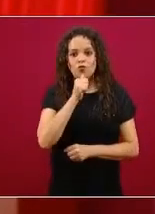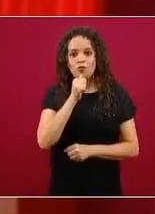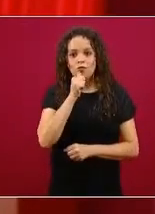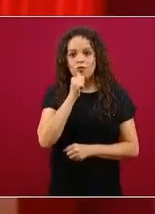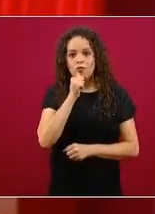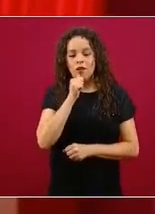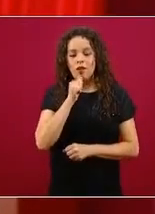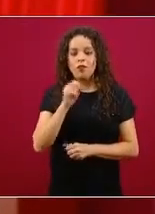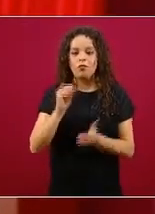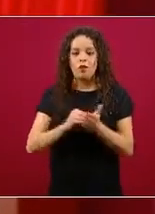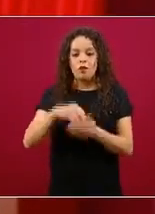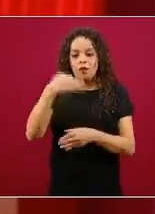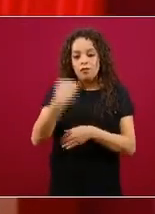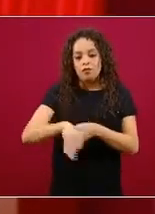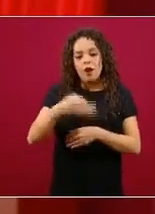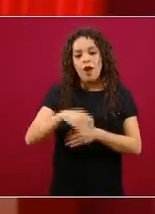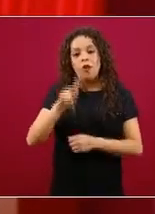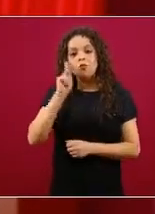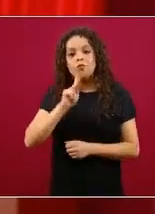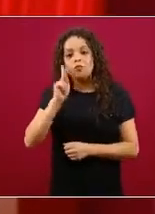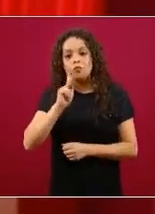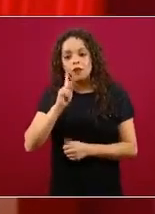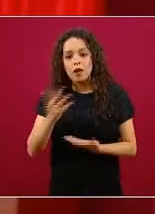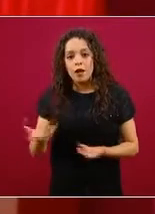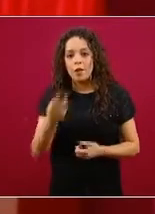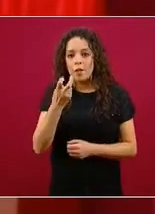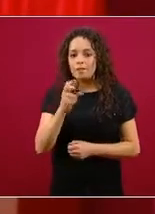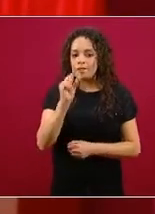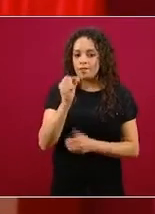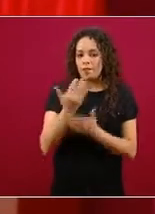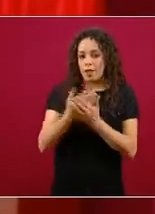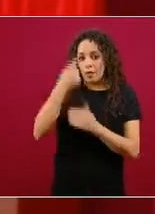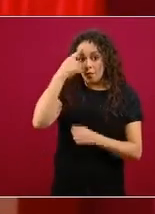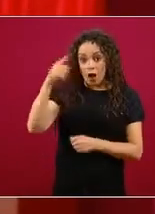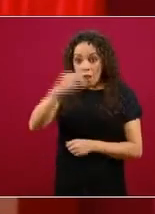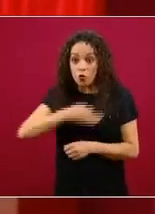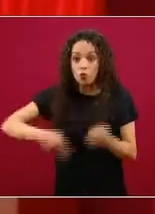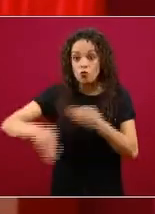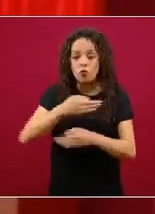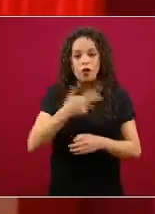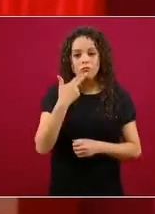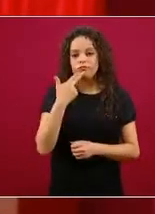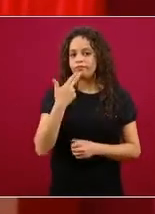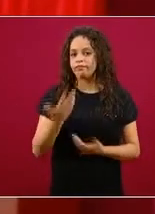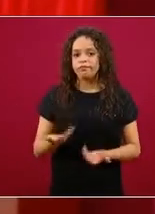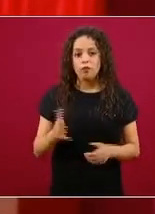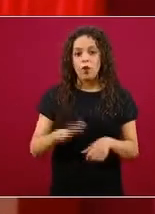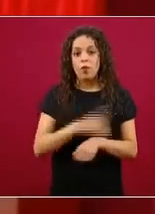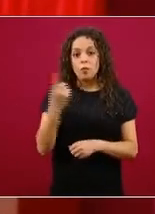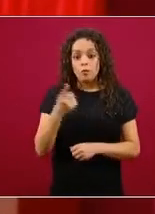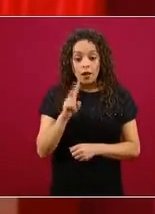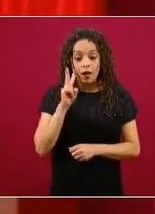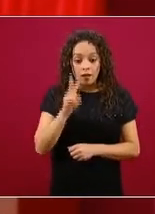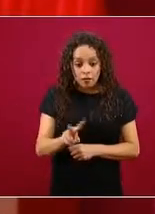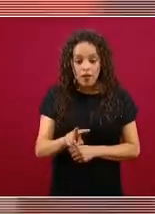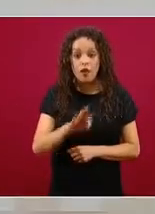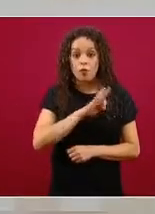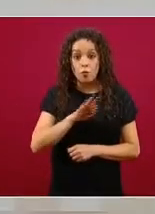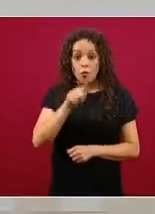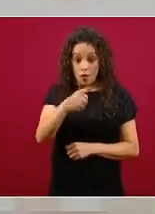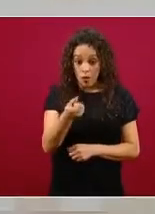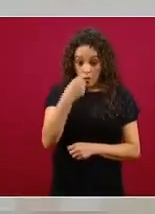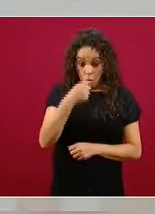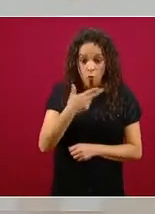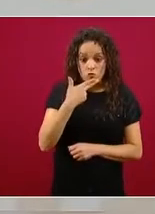anticiparse a un uso generalizado porque también se observa que puede haber múltiples efectos secundarios y